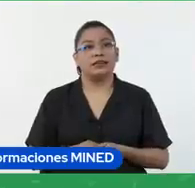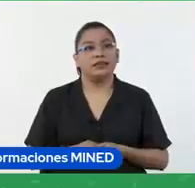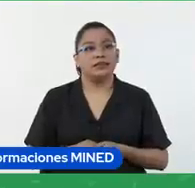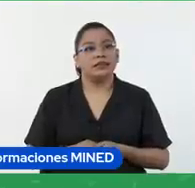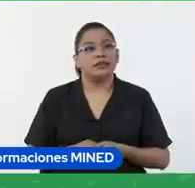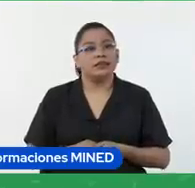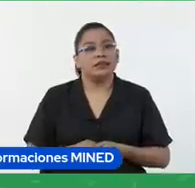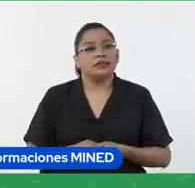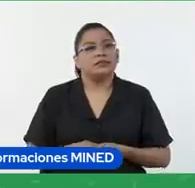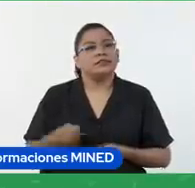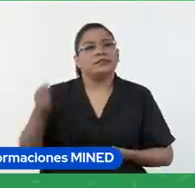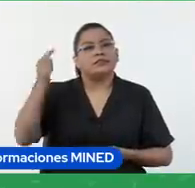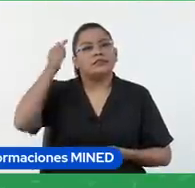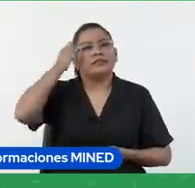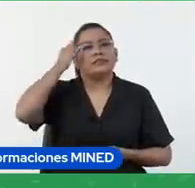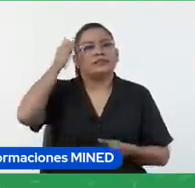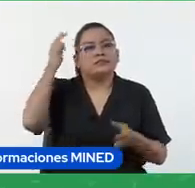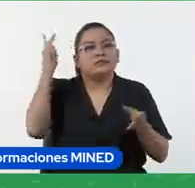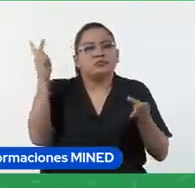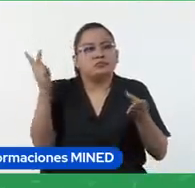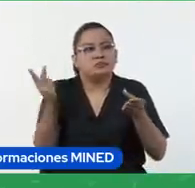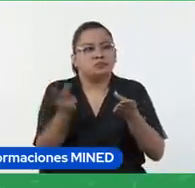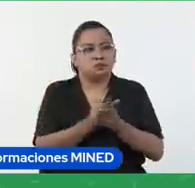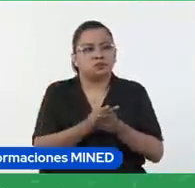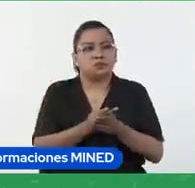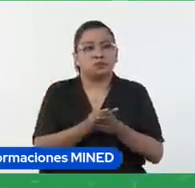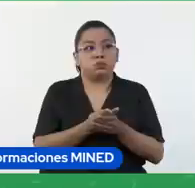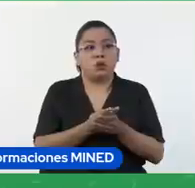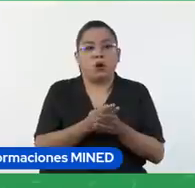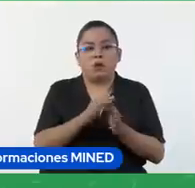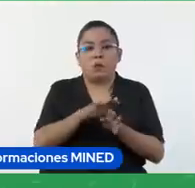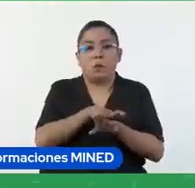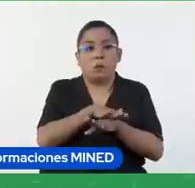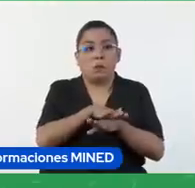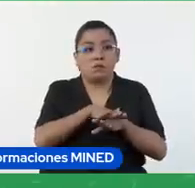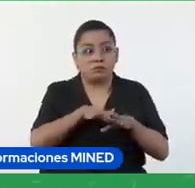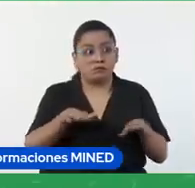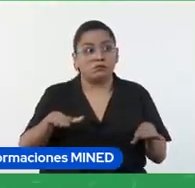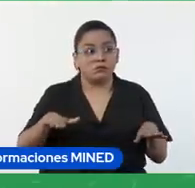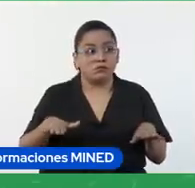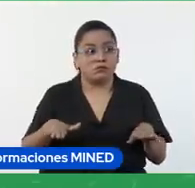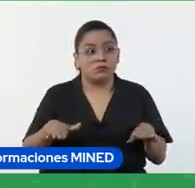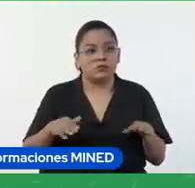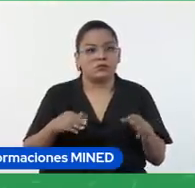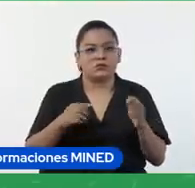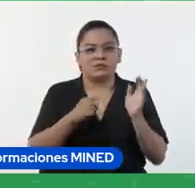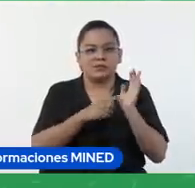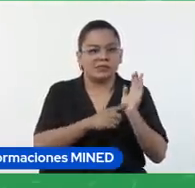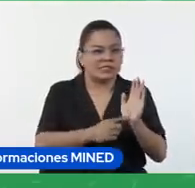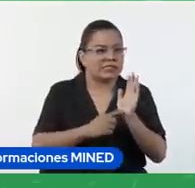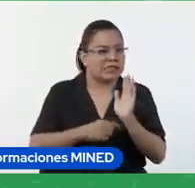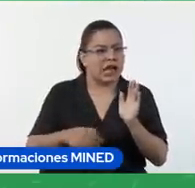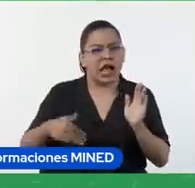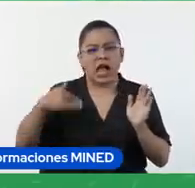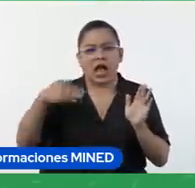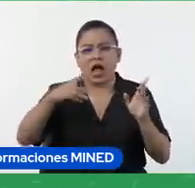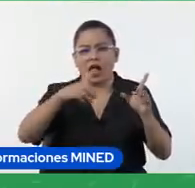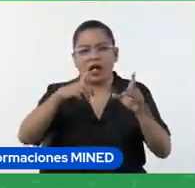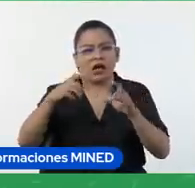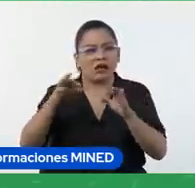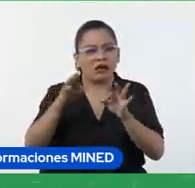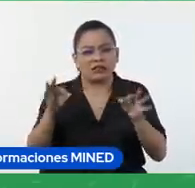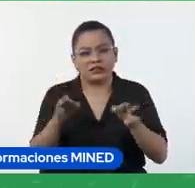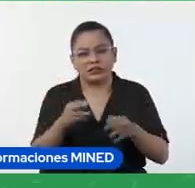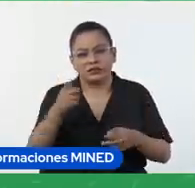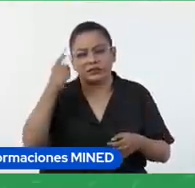imaginas un portafolio finalizado con varias evidencias del año imágenes textos